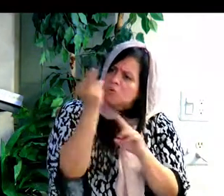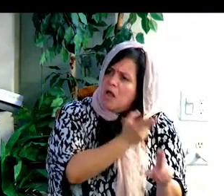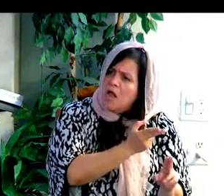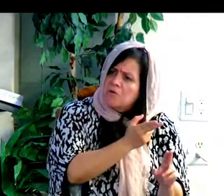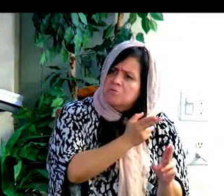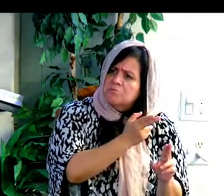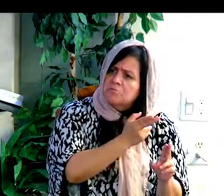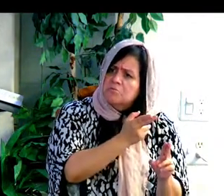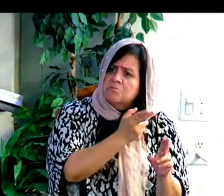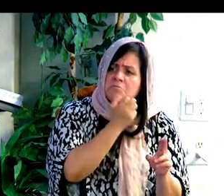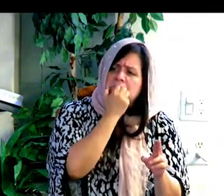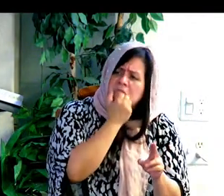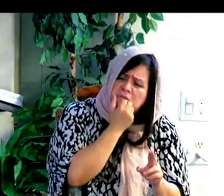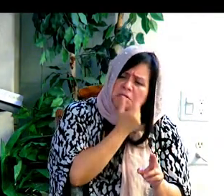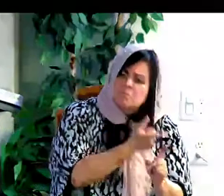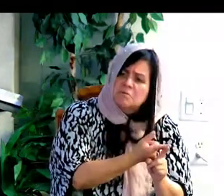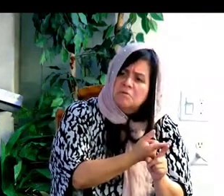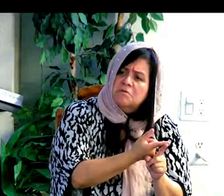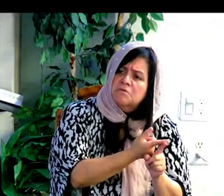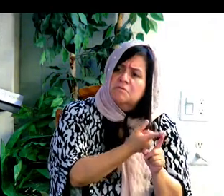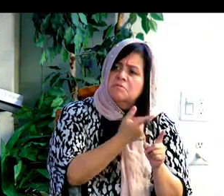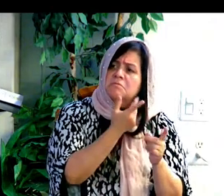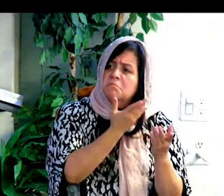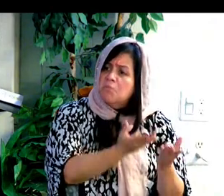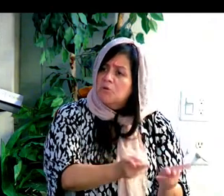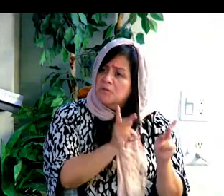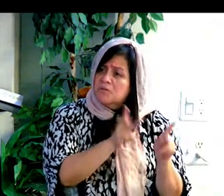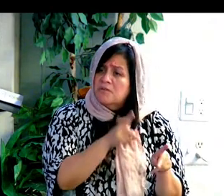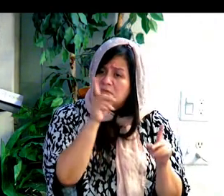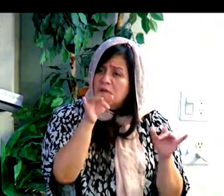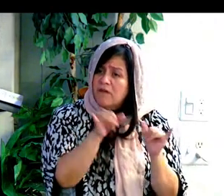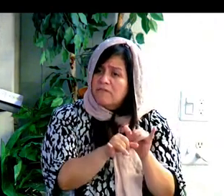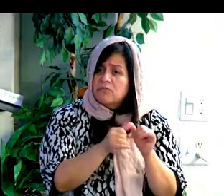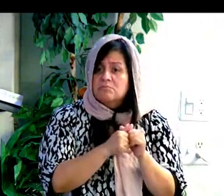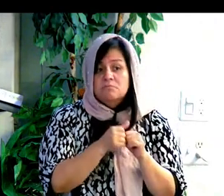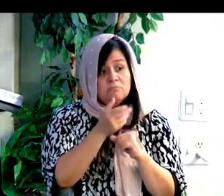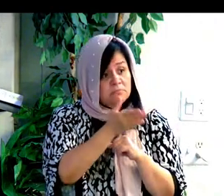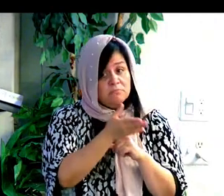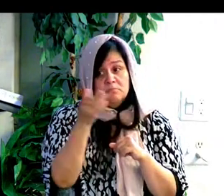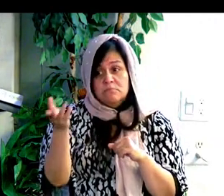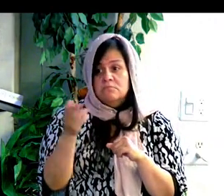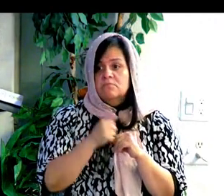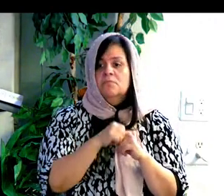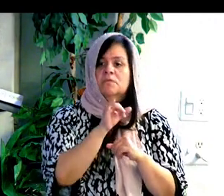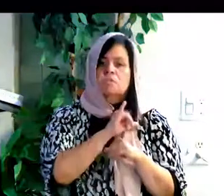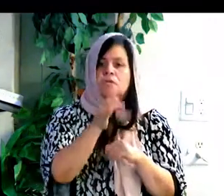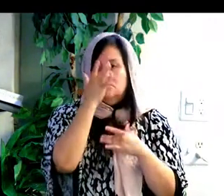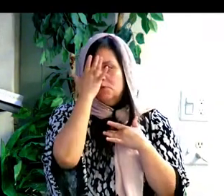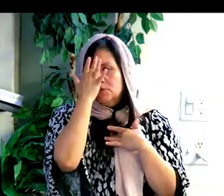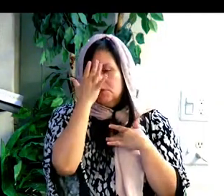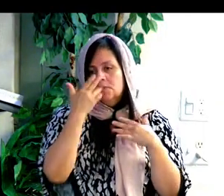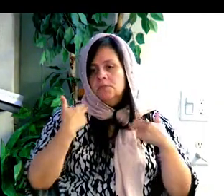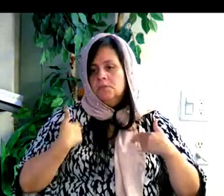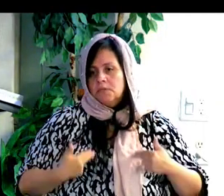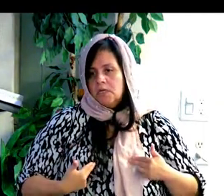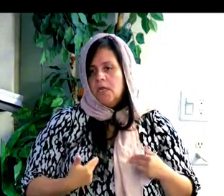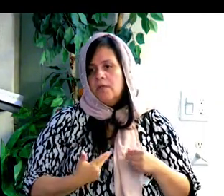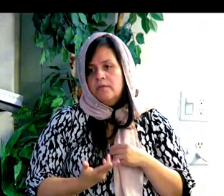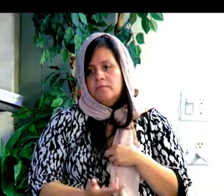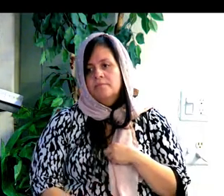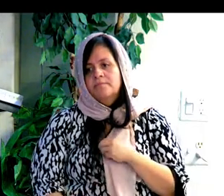obedecer a esa persona por el resto de tu vida? In sickness and in health. Cuando están en